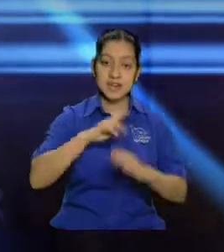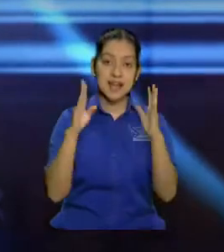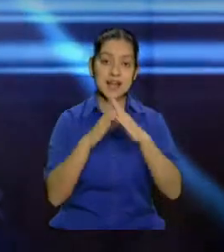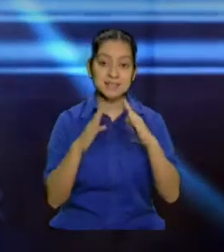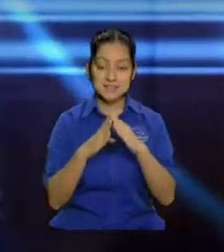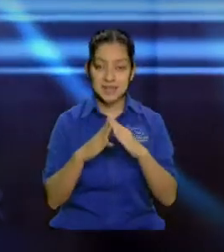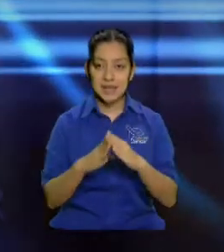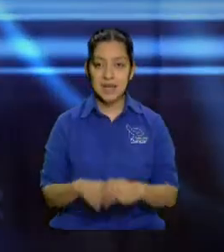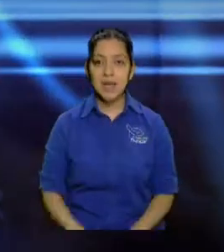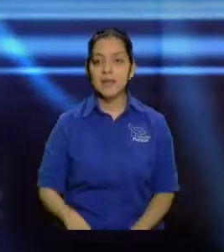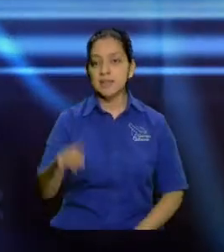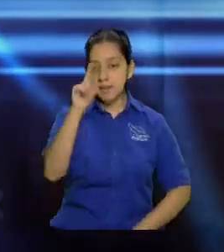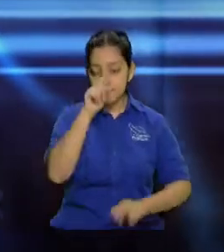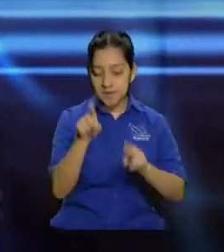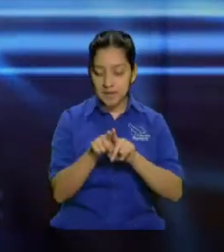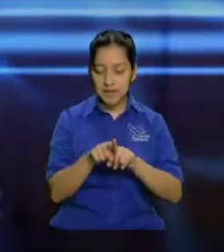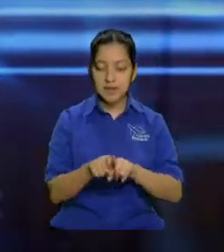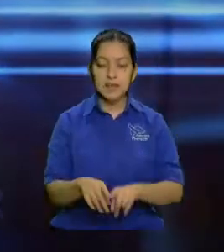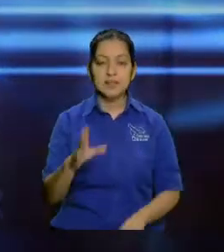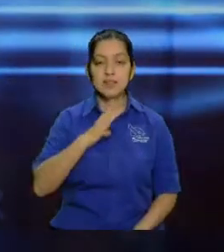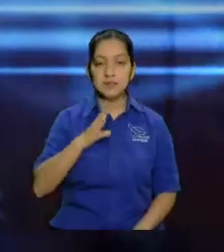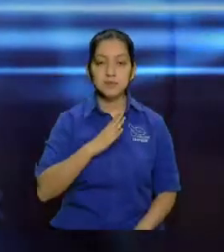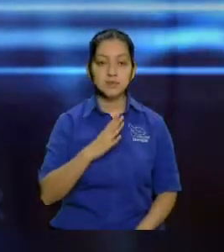hay puertas en nosotros